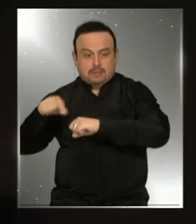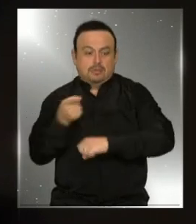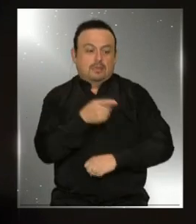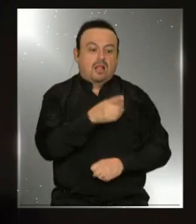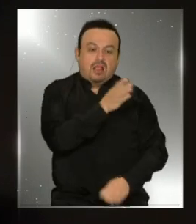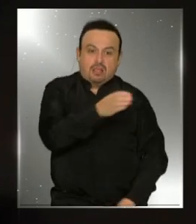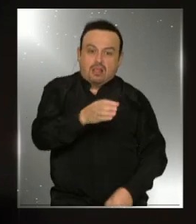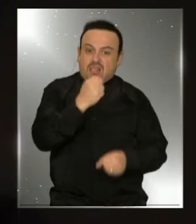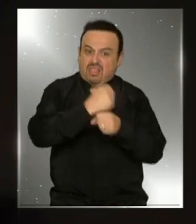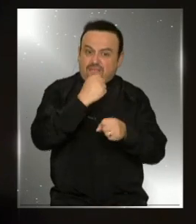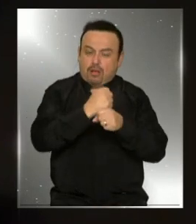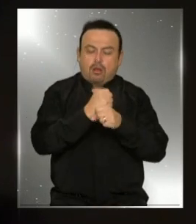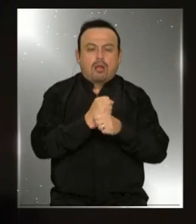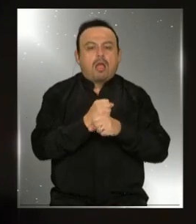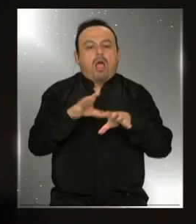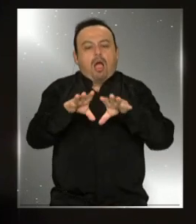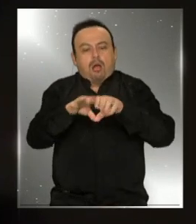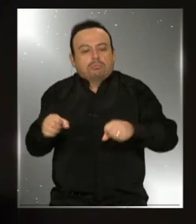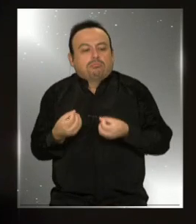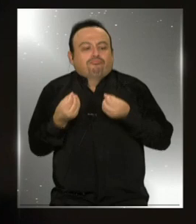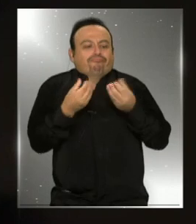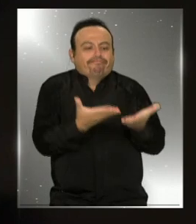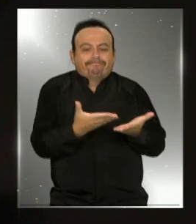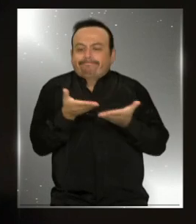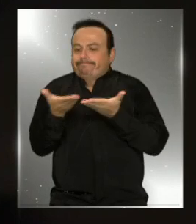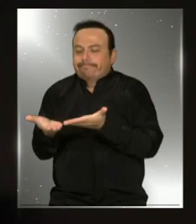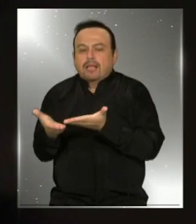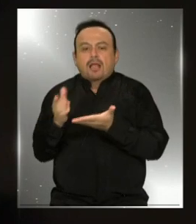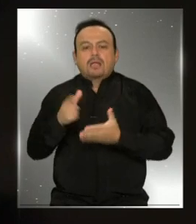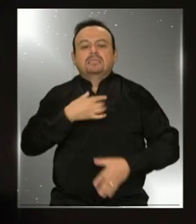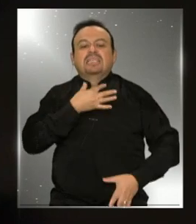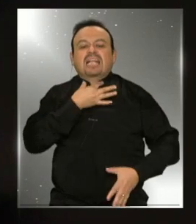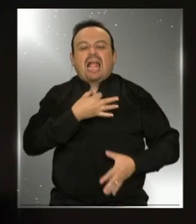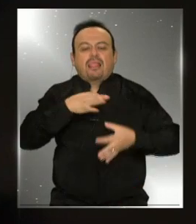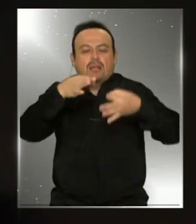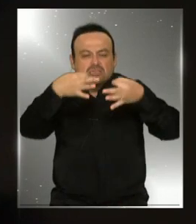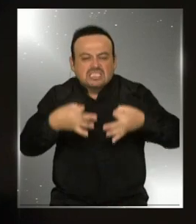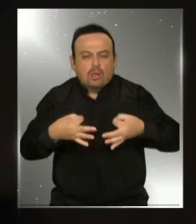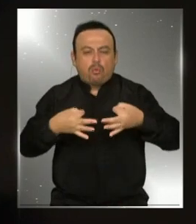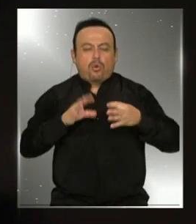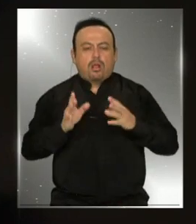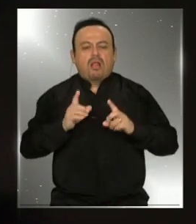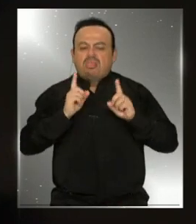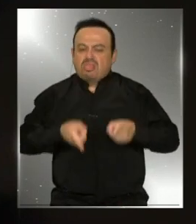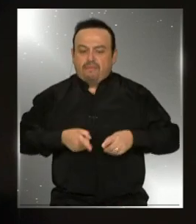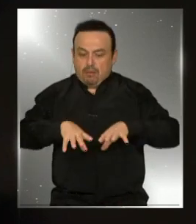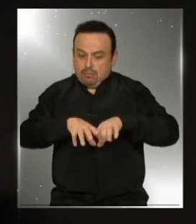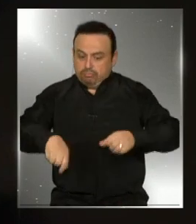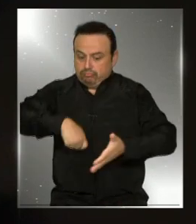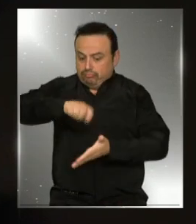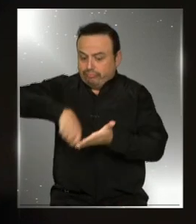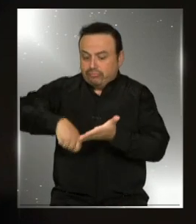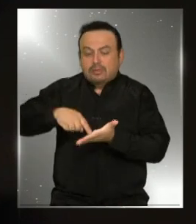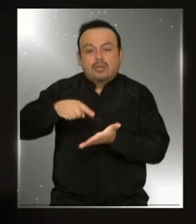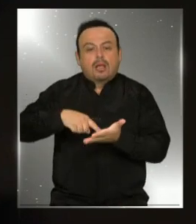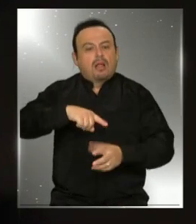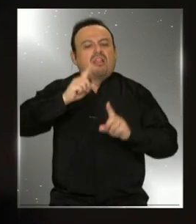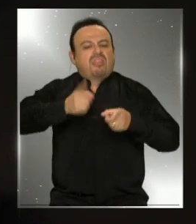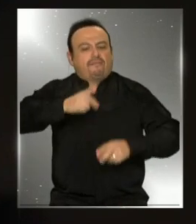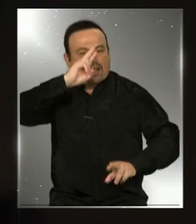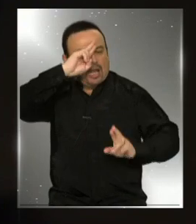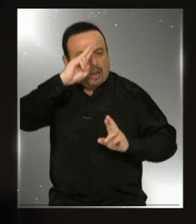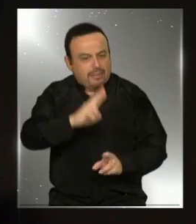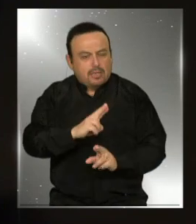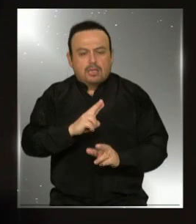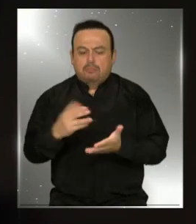que los mismos derechos que tenían los trabajadores antes de la suscripción de este pacto se respeten. Por lo tanto, se mantienen